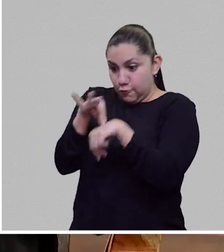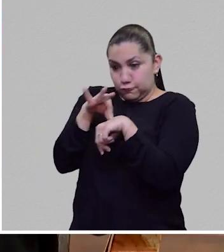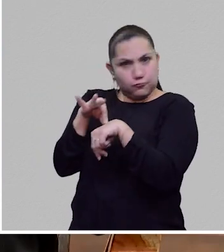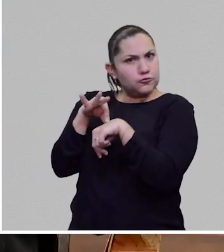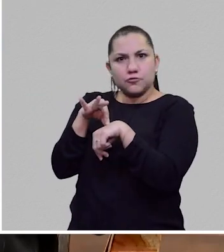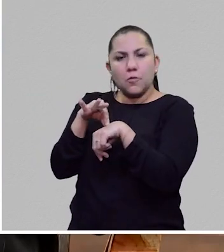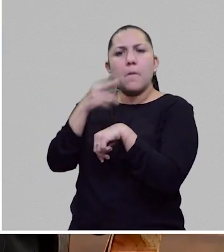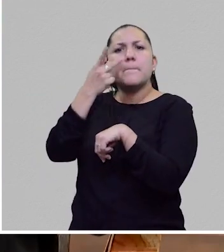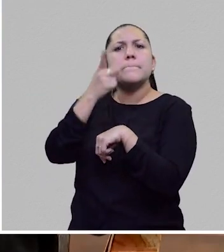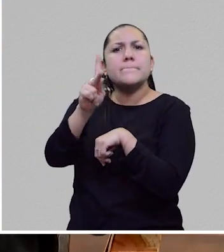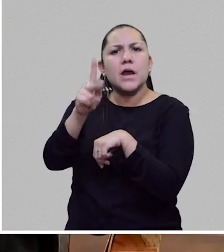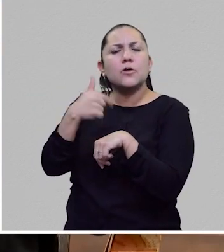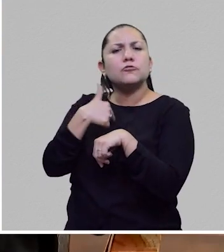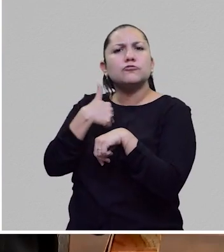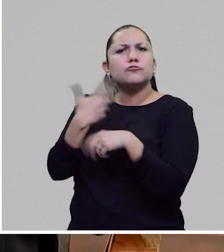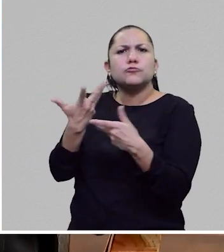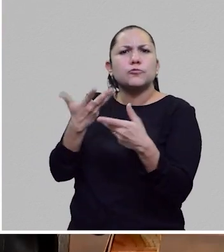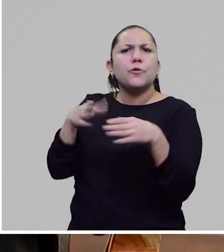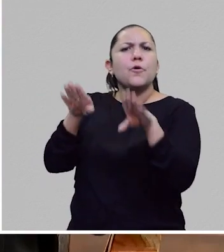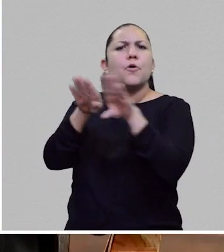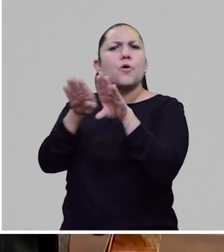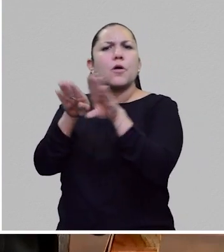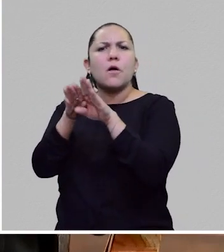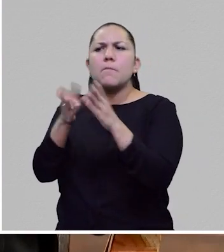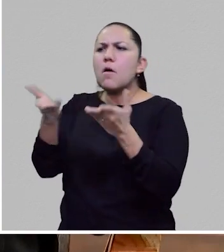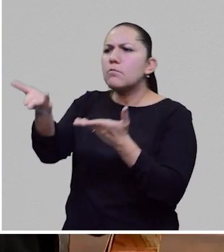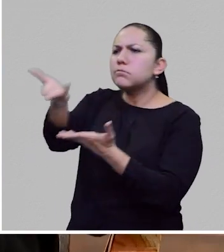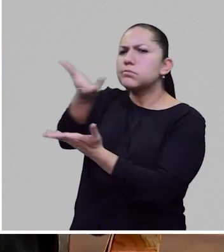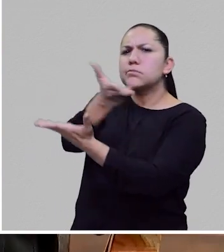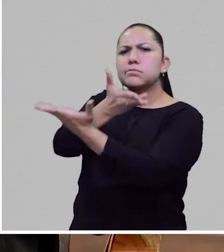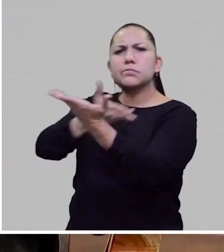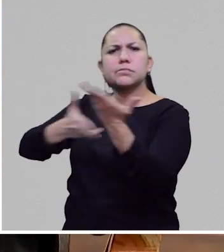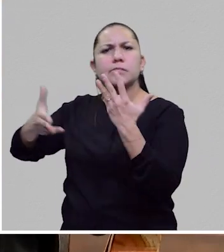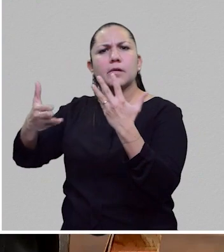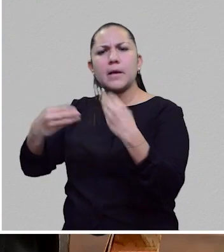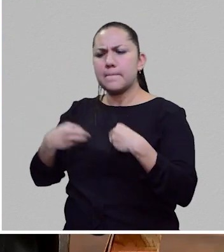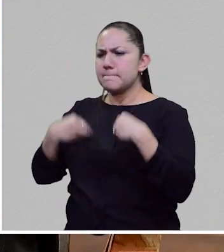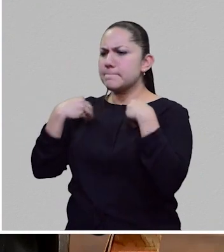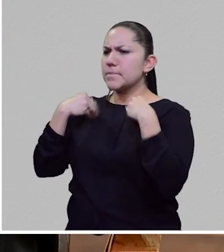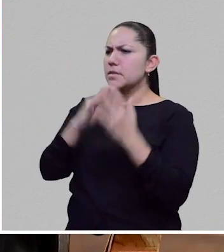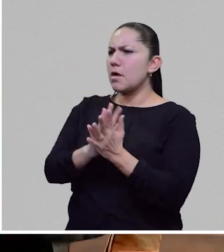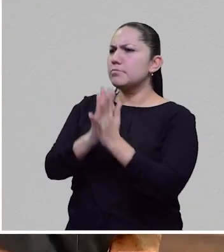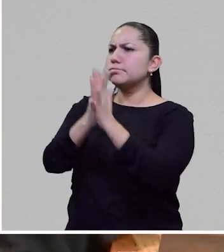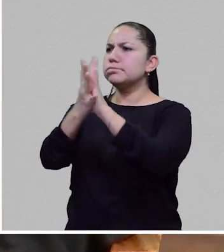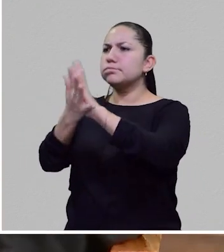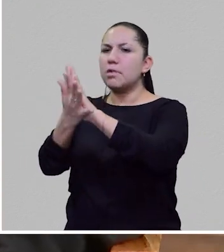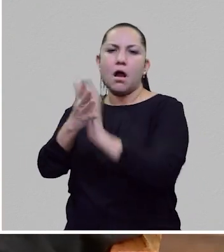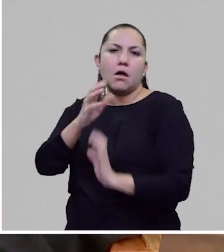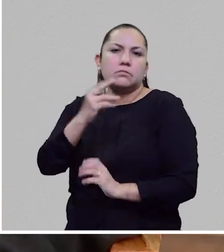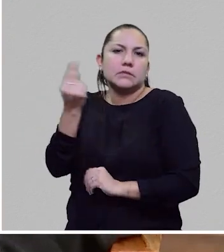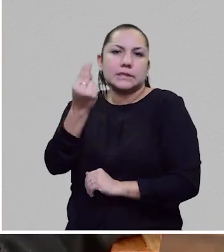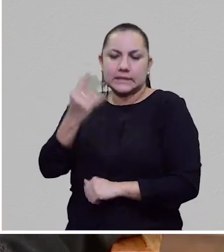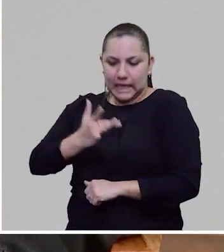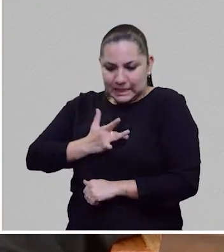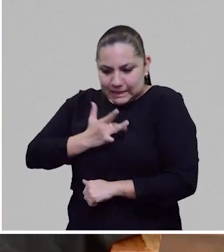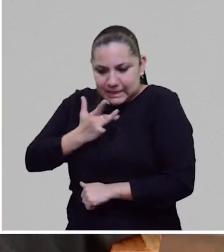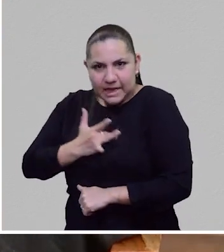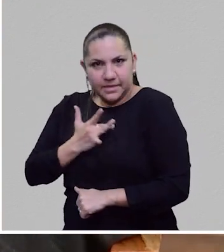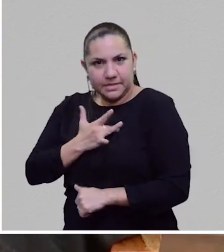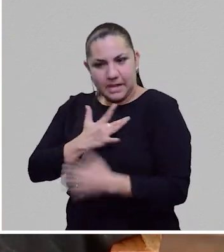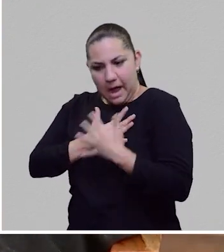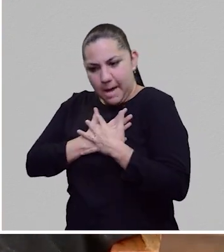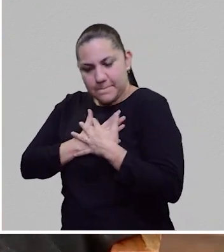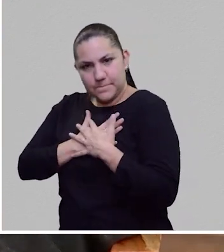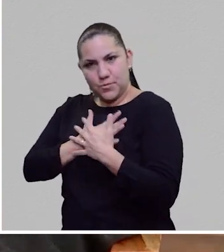que la única manera de trascender es a través de la virtud y de lo amoroso. O Frankenstein, en